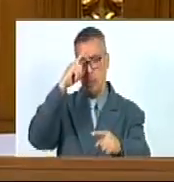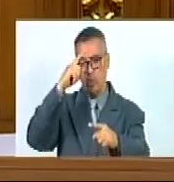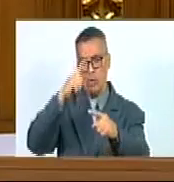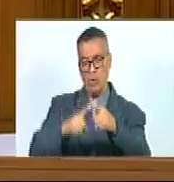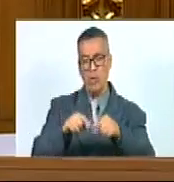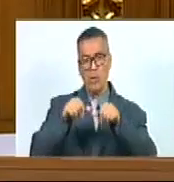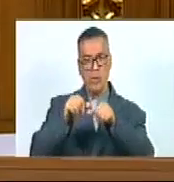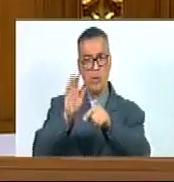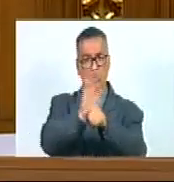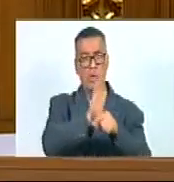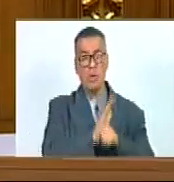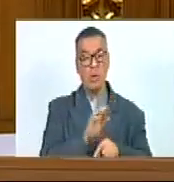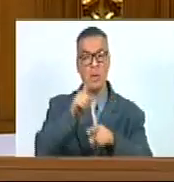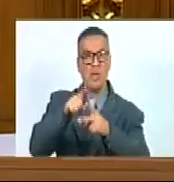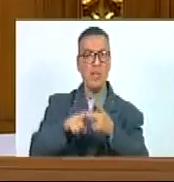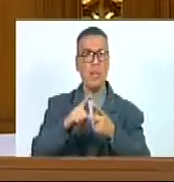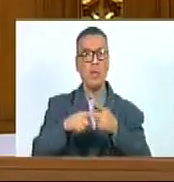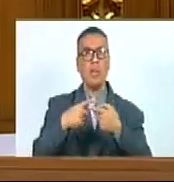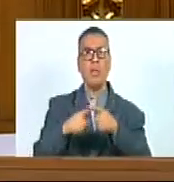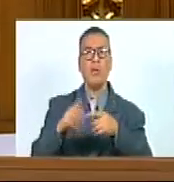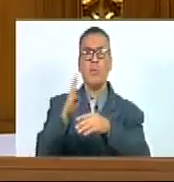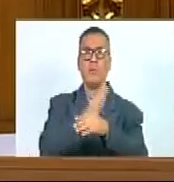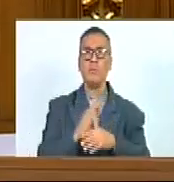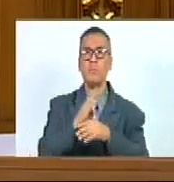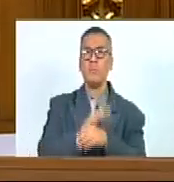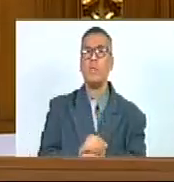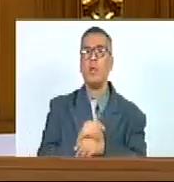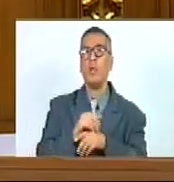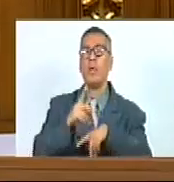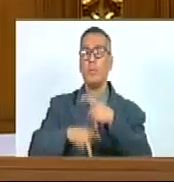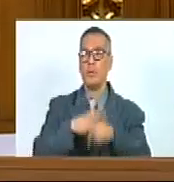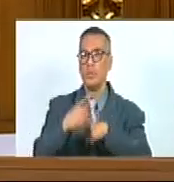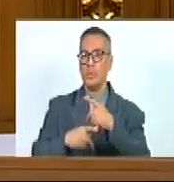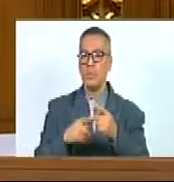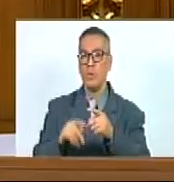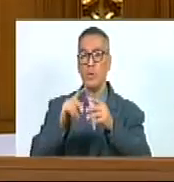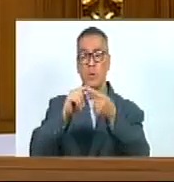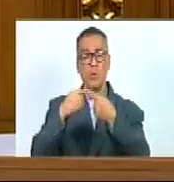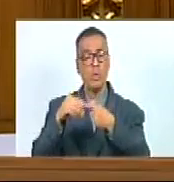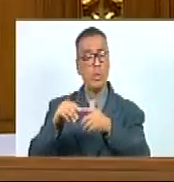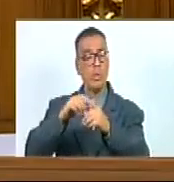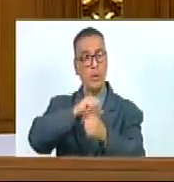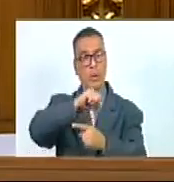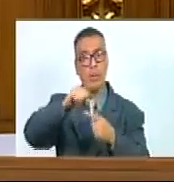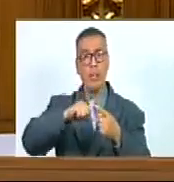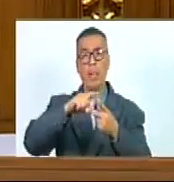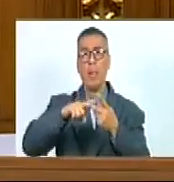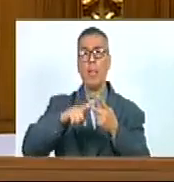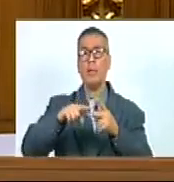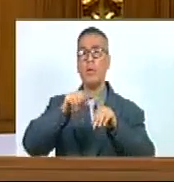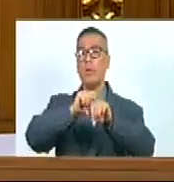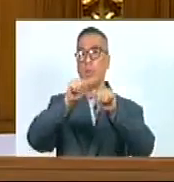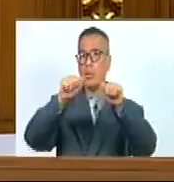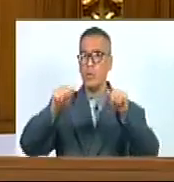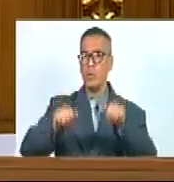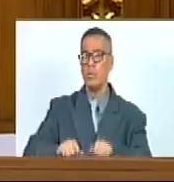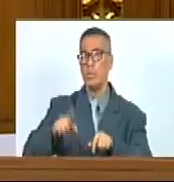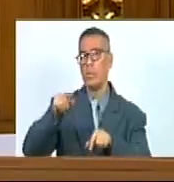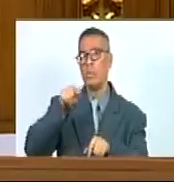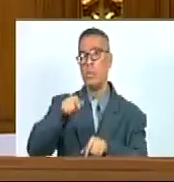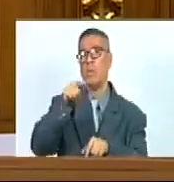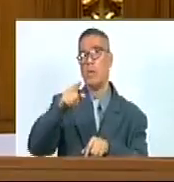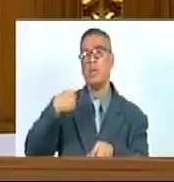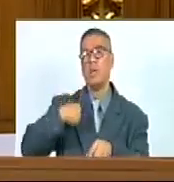conservar La biodiversidad Biológica Y los procesos Ecológicos Fundamentales De los ecosistemas Que allí